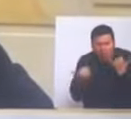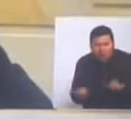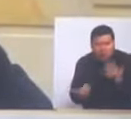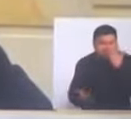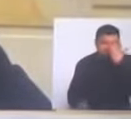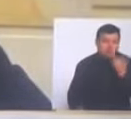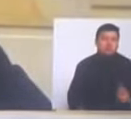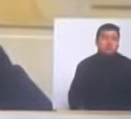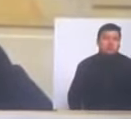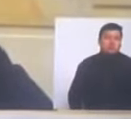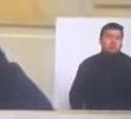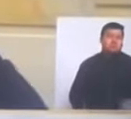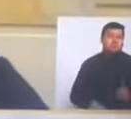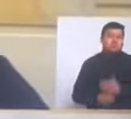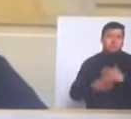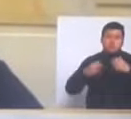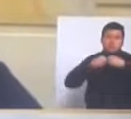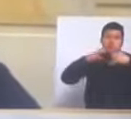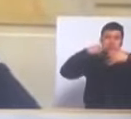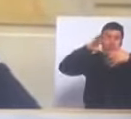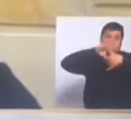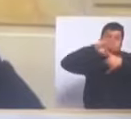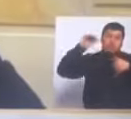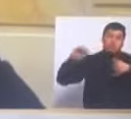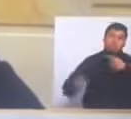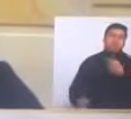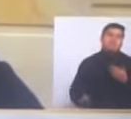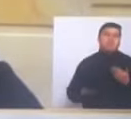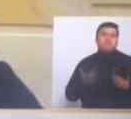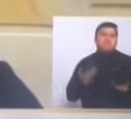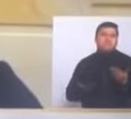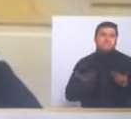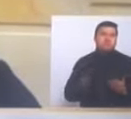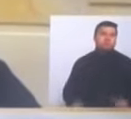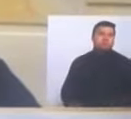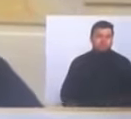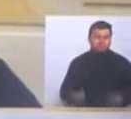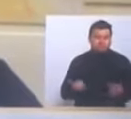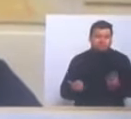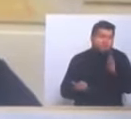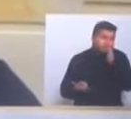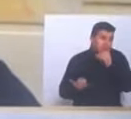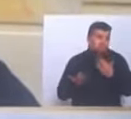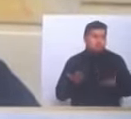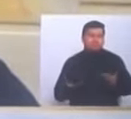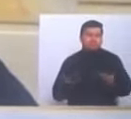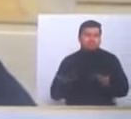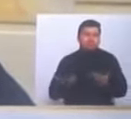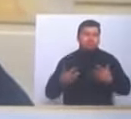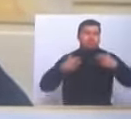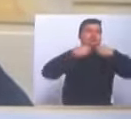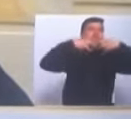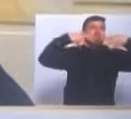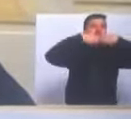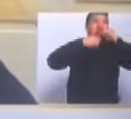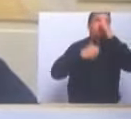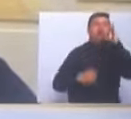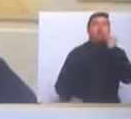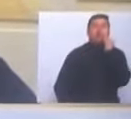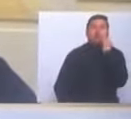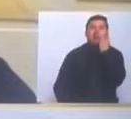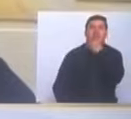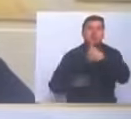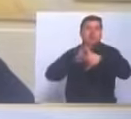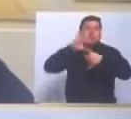Si no se hubiera intervenido Electricaribe, tal vez hoy no hubiera energía en los hogares